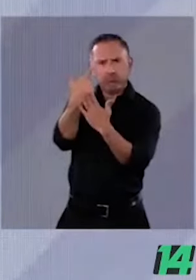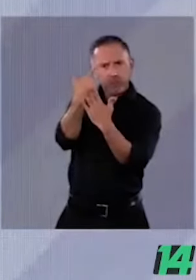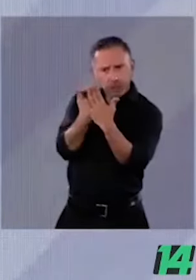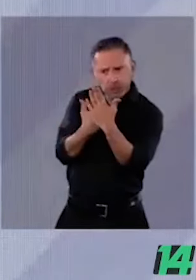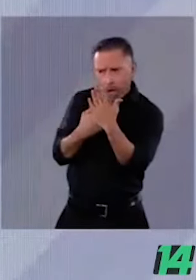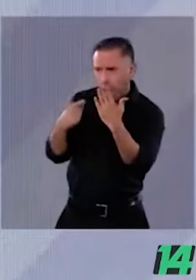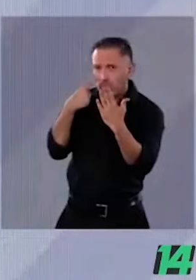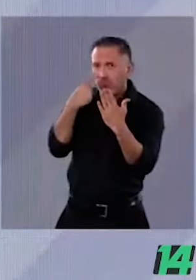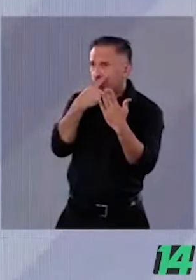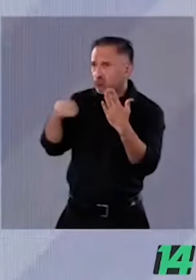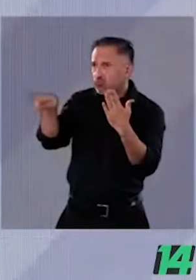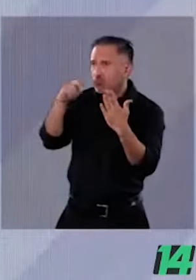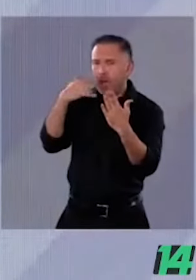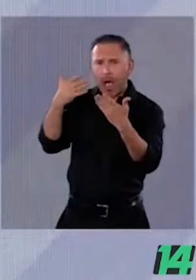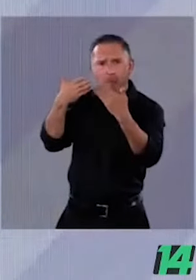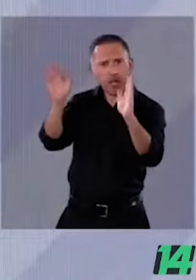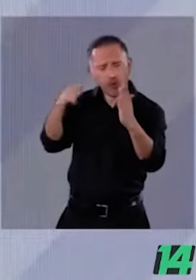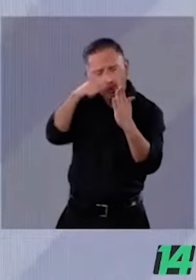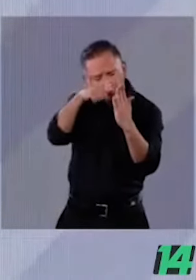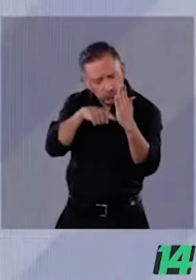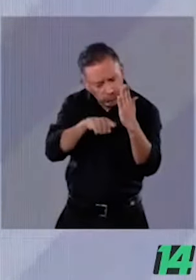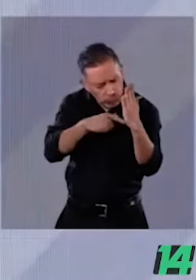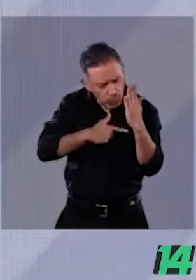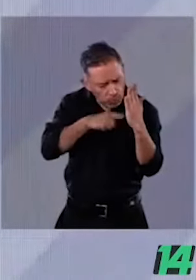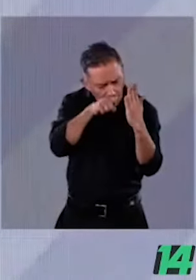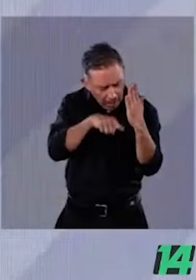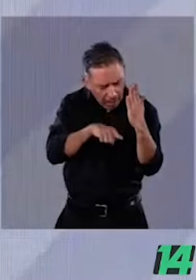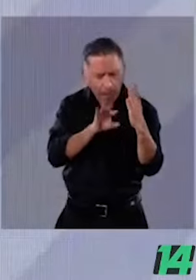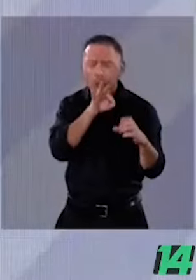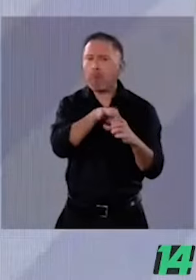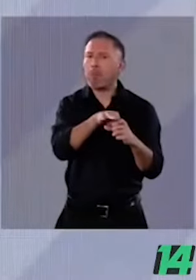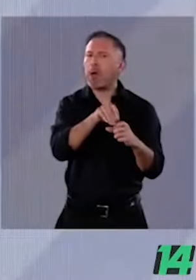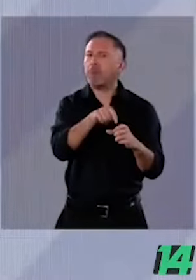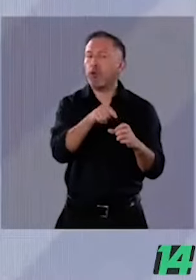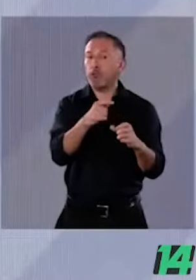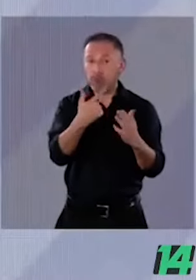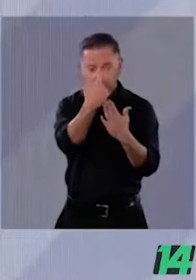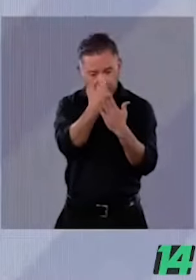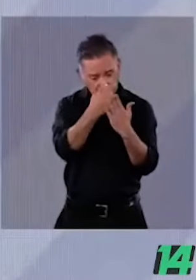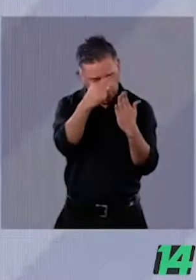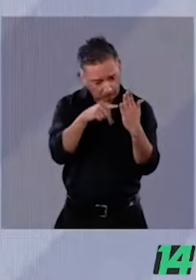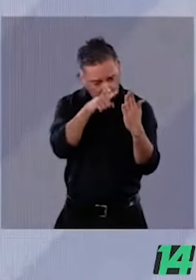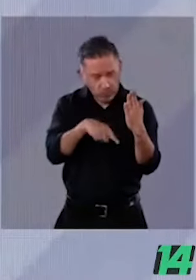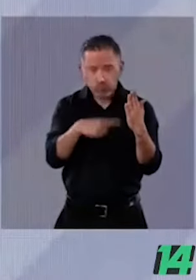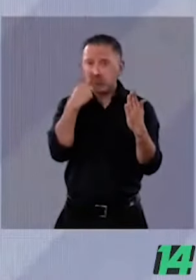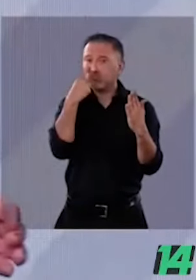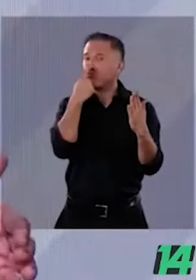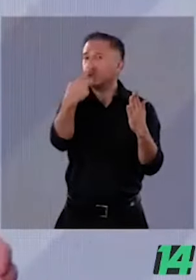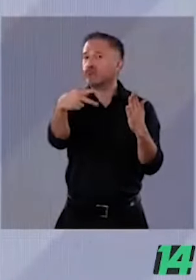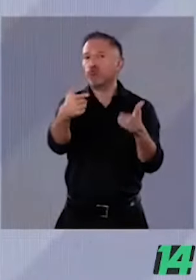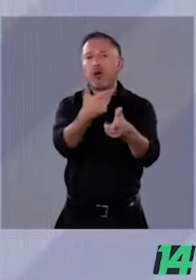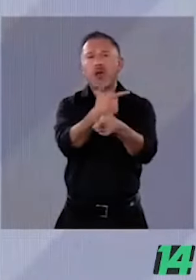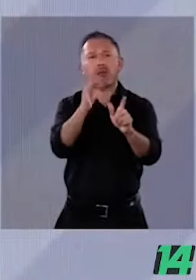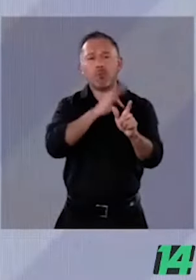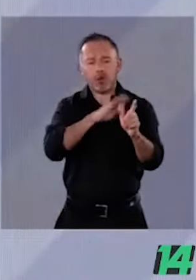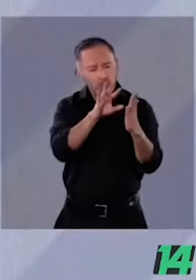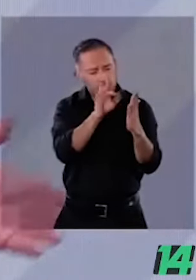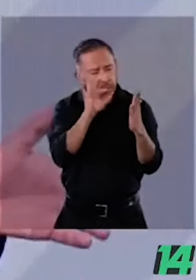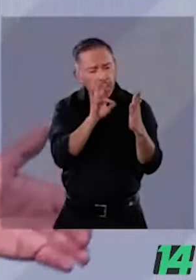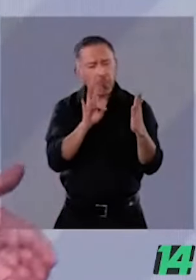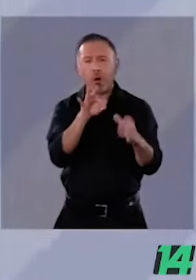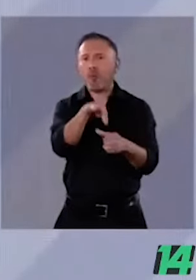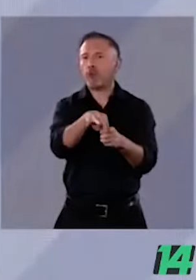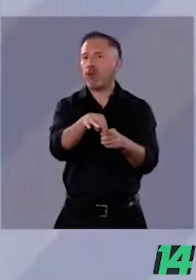pueda votar y para que tú cuando votes veas la lista de las personas que vienen ahí puedas seleccionar, porque efectivamente lo que hoy ha